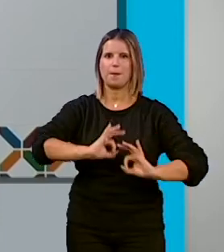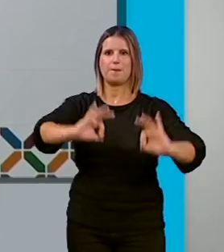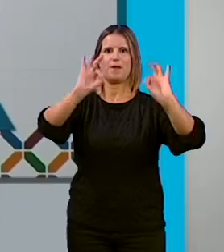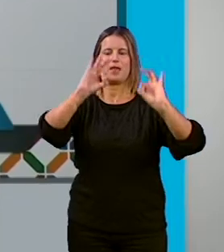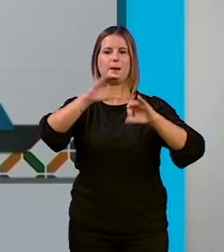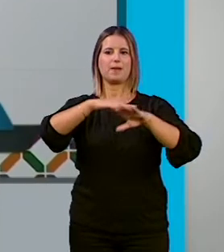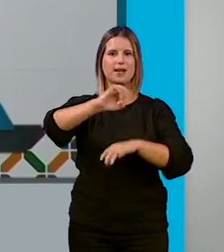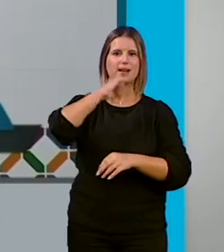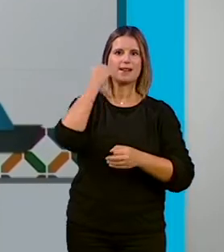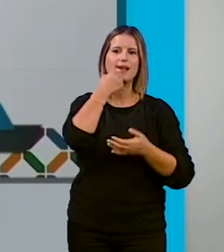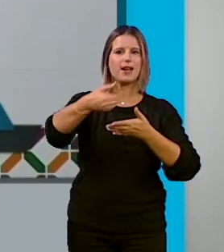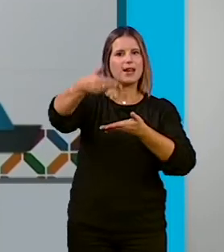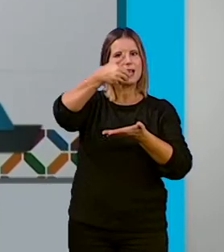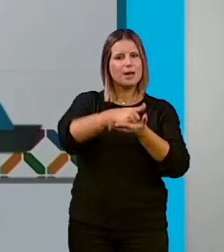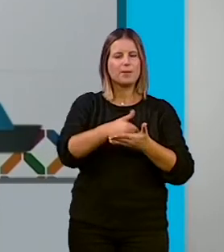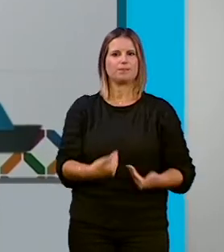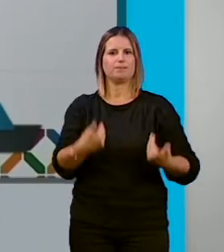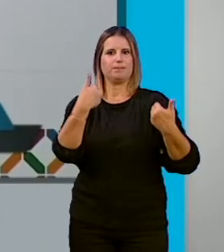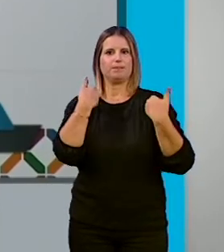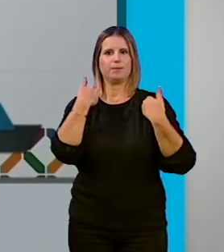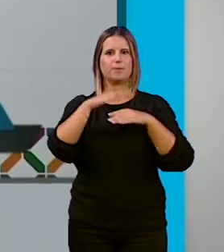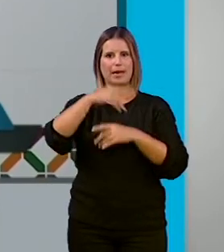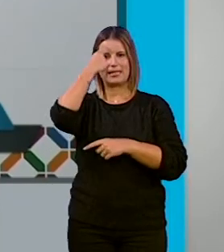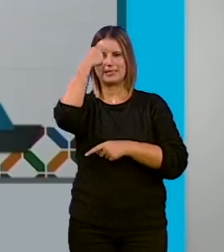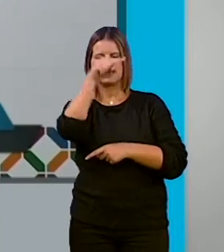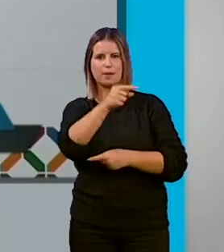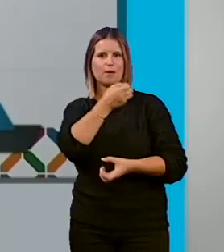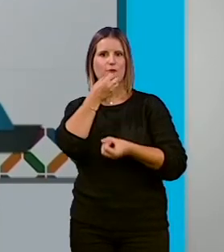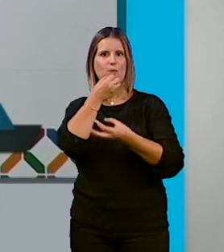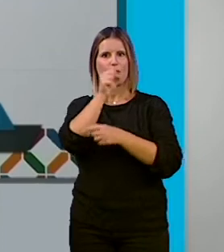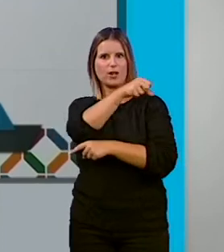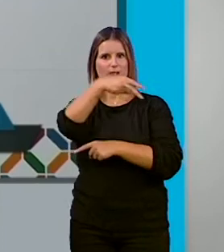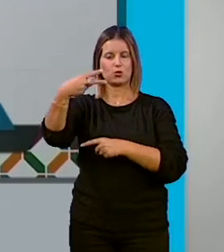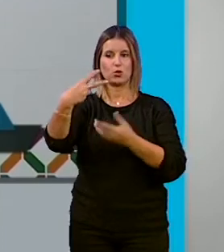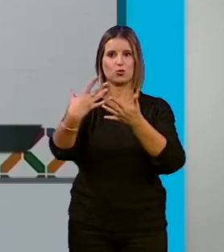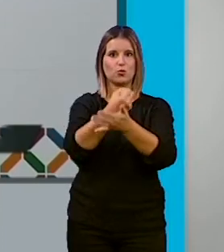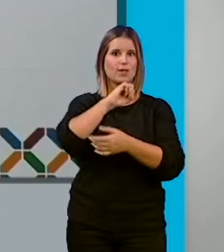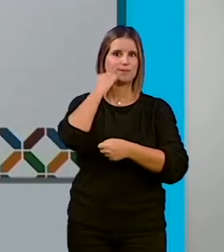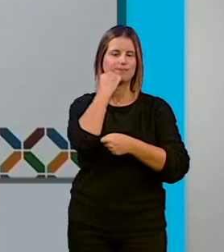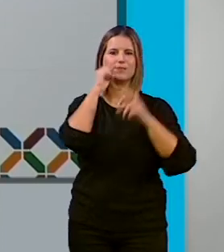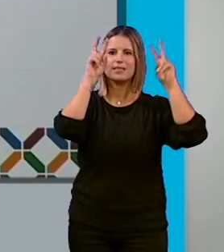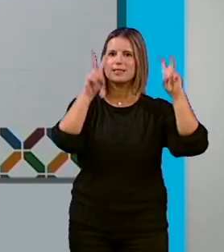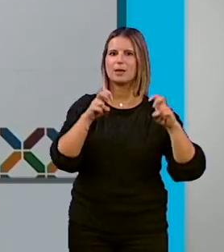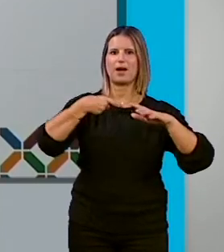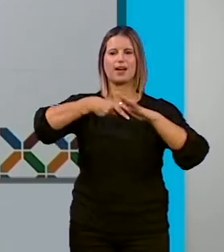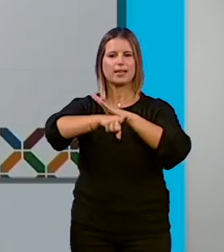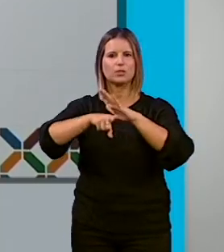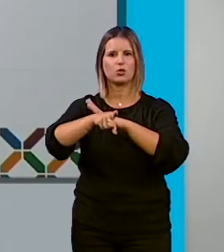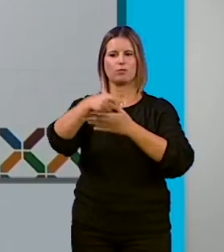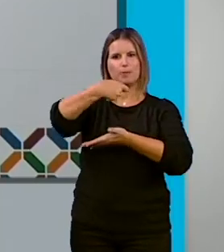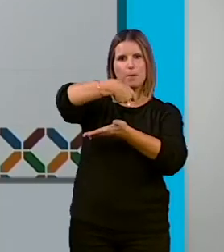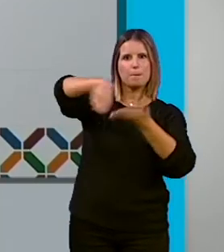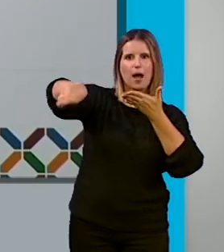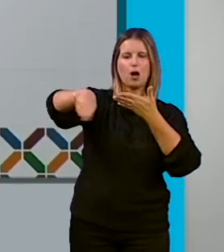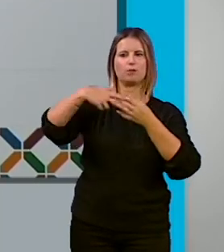reclamaciones competente para el conocimiento y resolución de las reclamaciones sobre actos de gestión, liquidación,